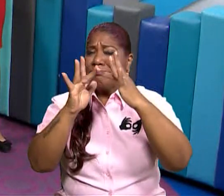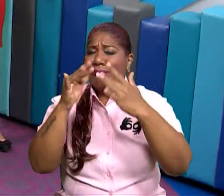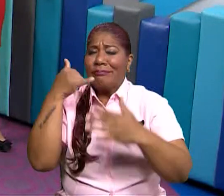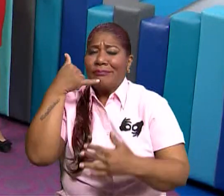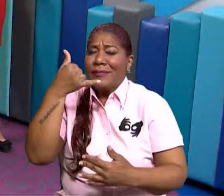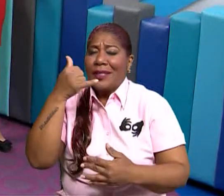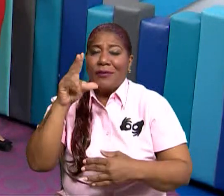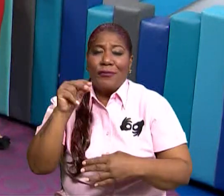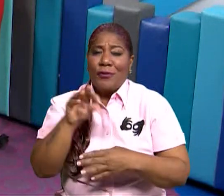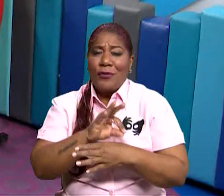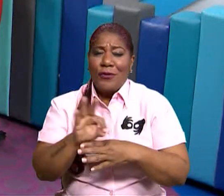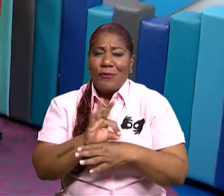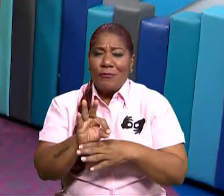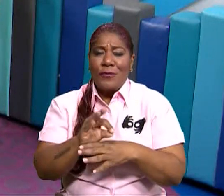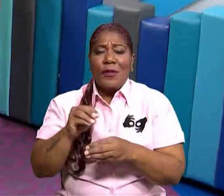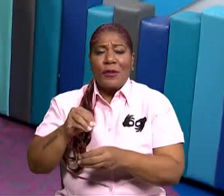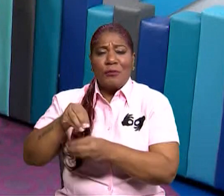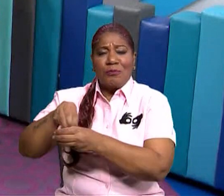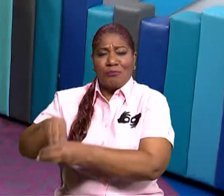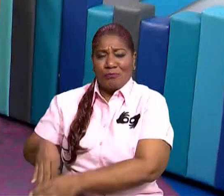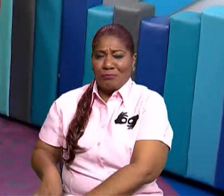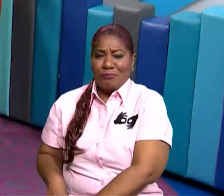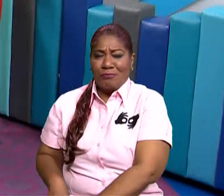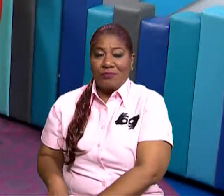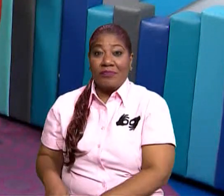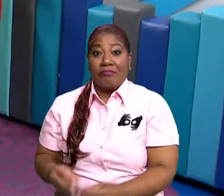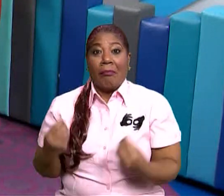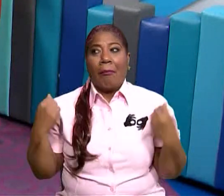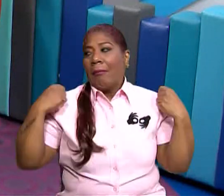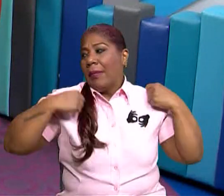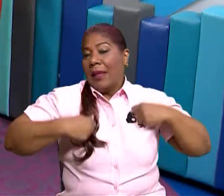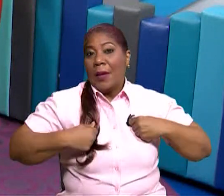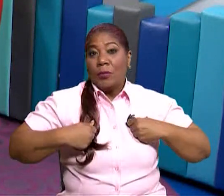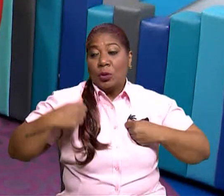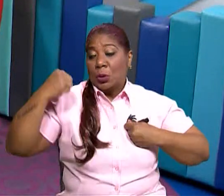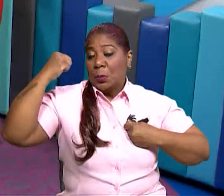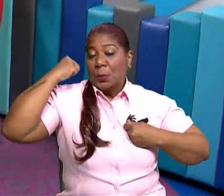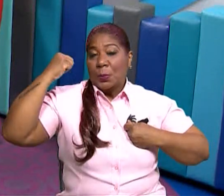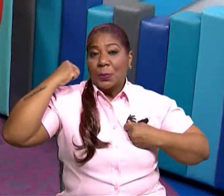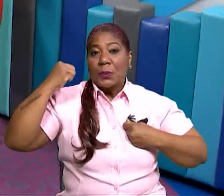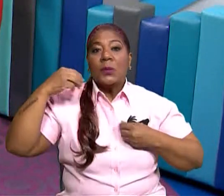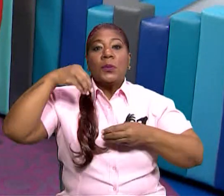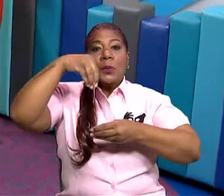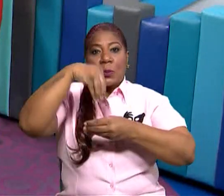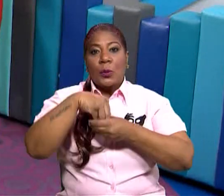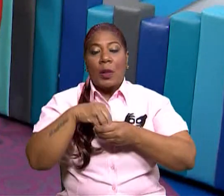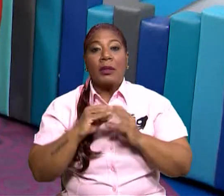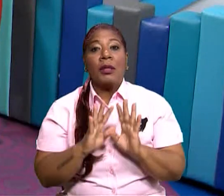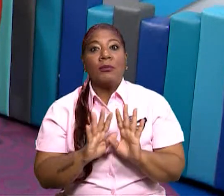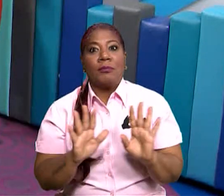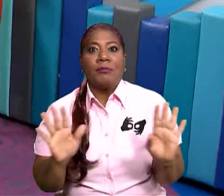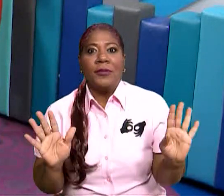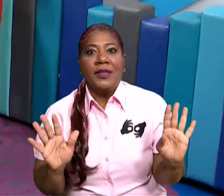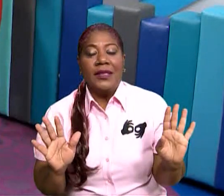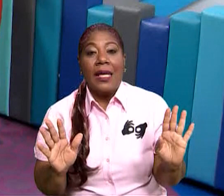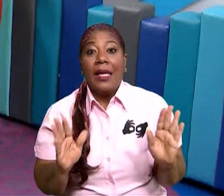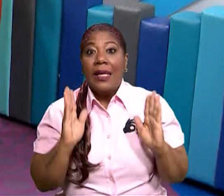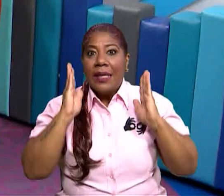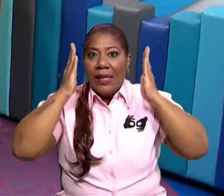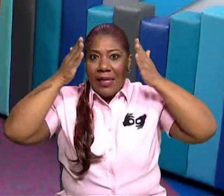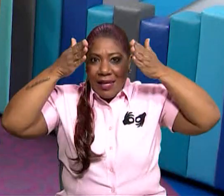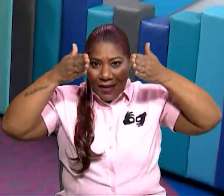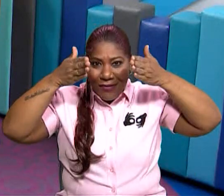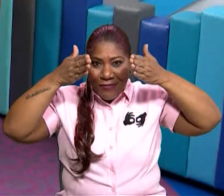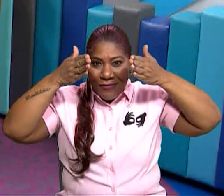Eso es cierto. Así que, mi querido estudiante, bueno, nos llevamos el celular, pero, por favor, enfócate en el